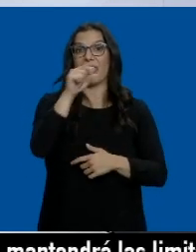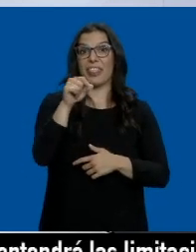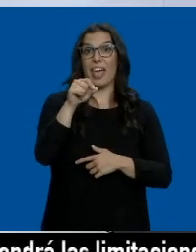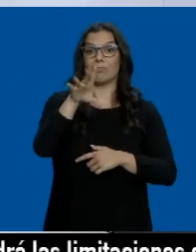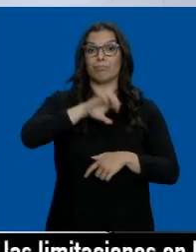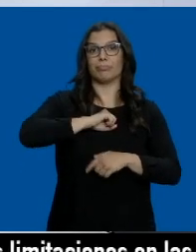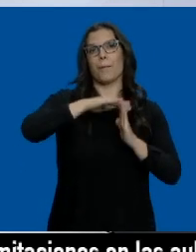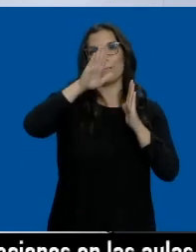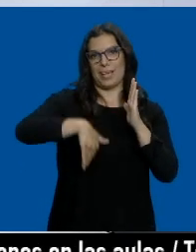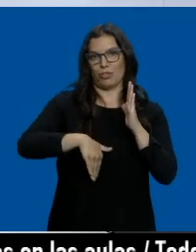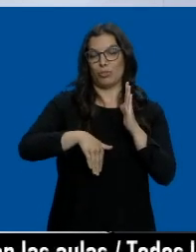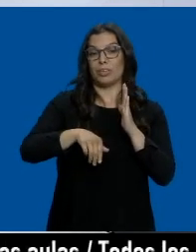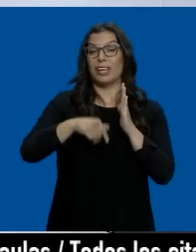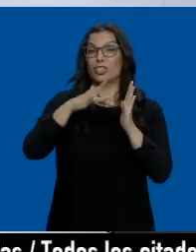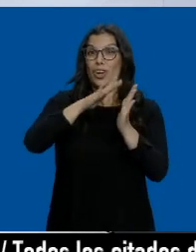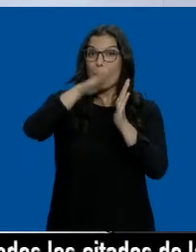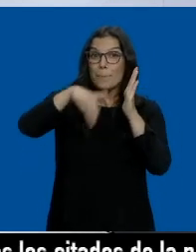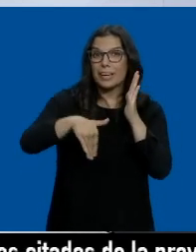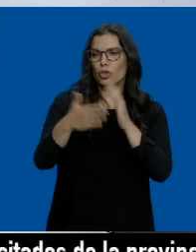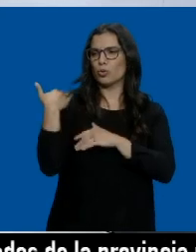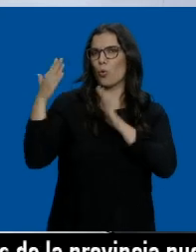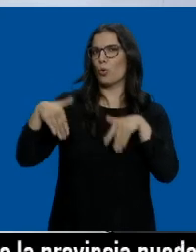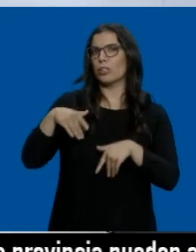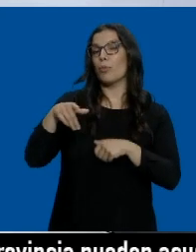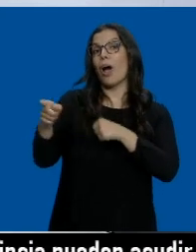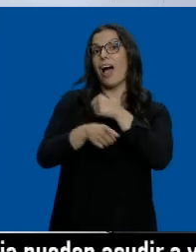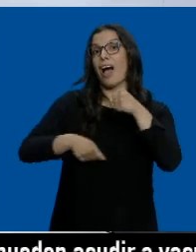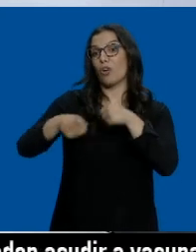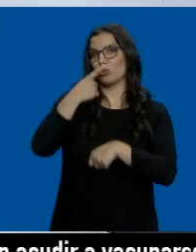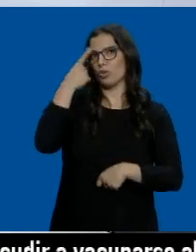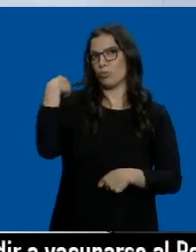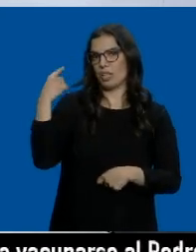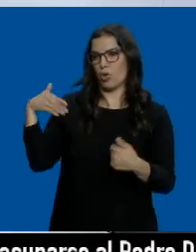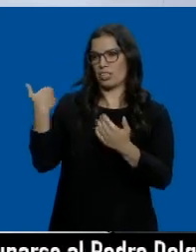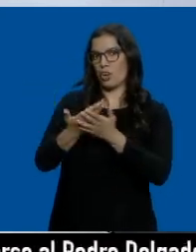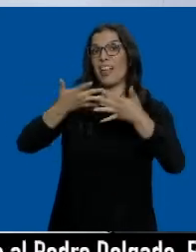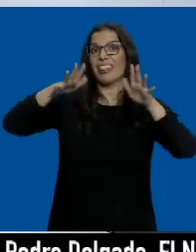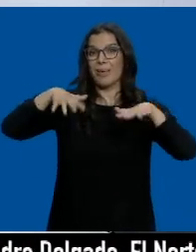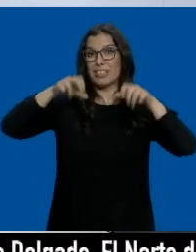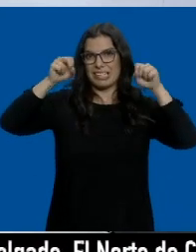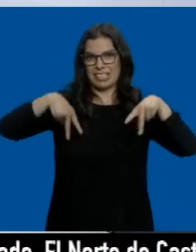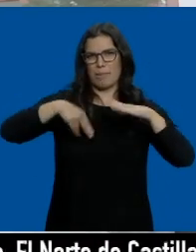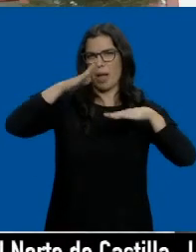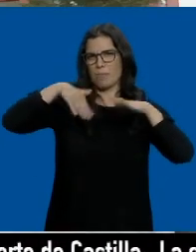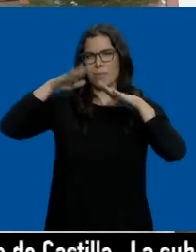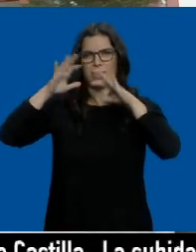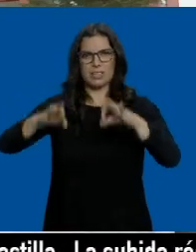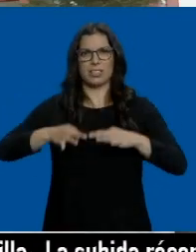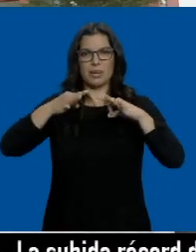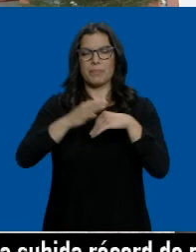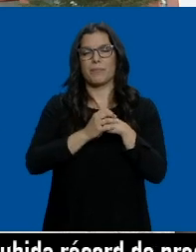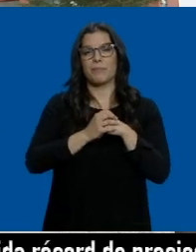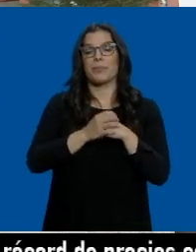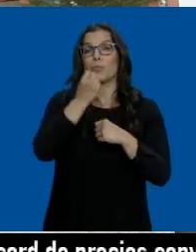Ese descenso no se daba, aquí lo ven, desde agosto del pasado año, desde hace 10 meses. Y una buena